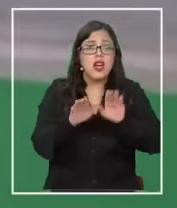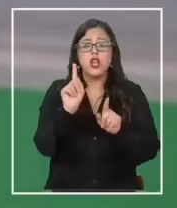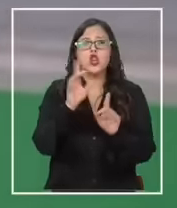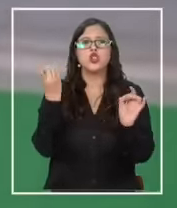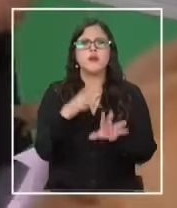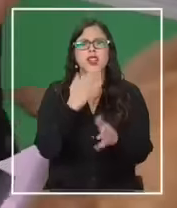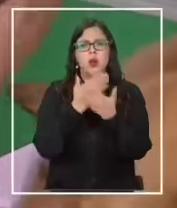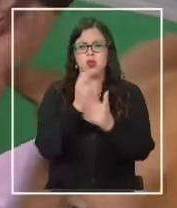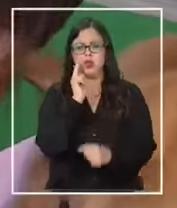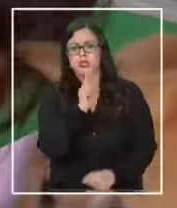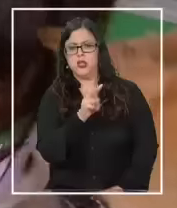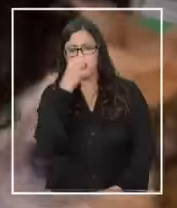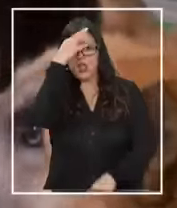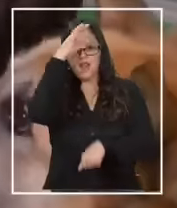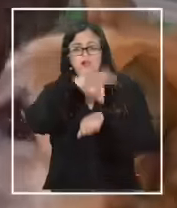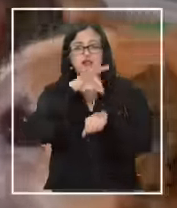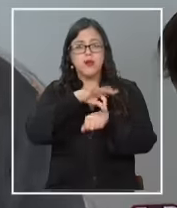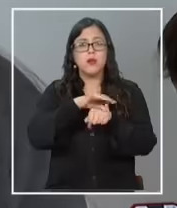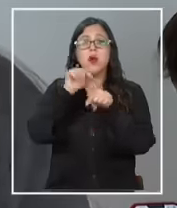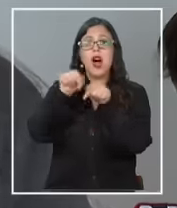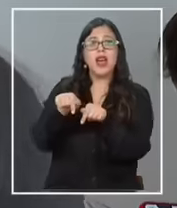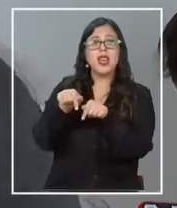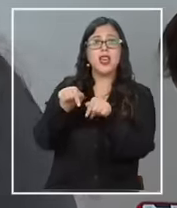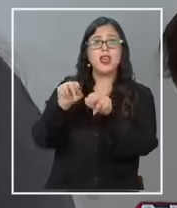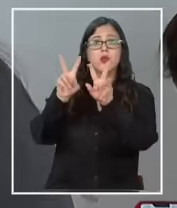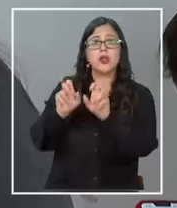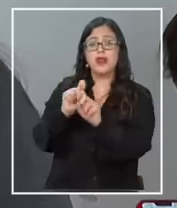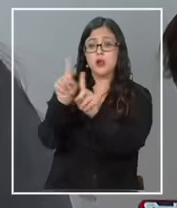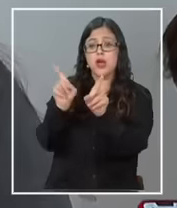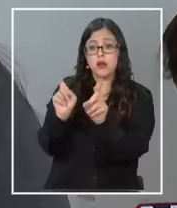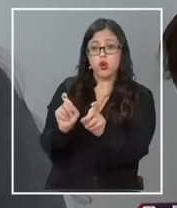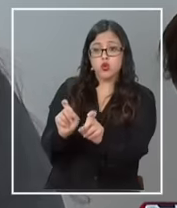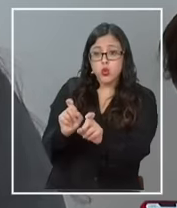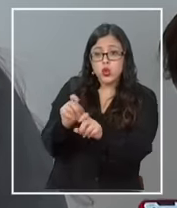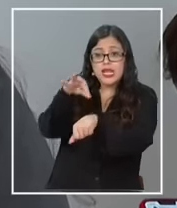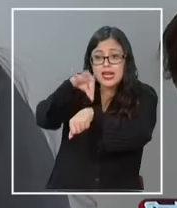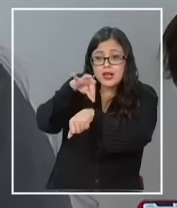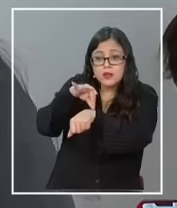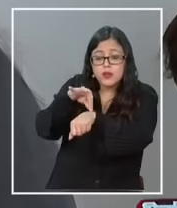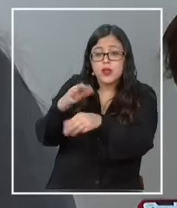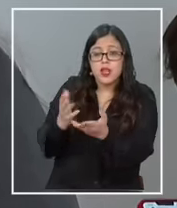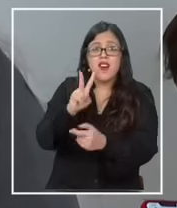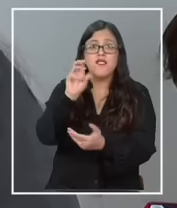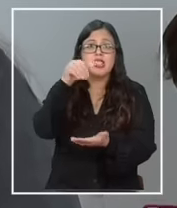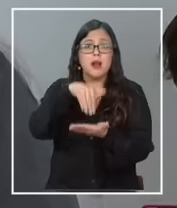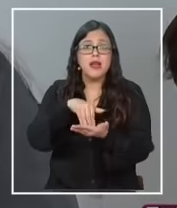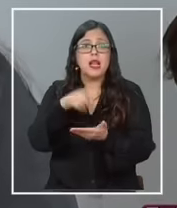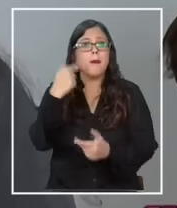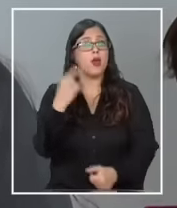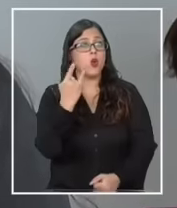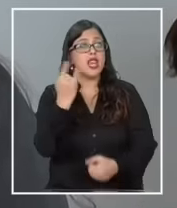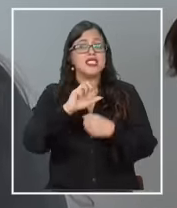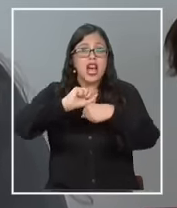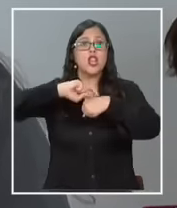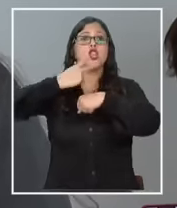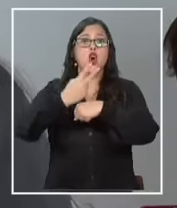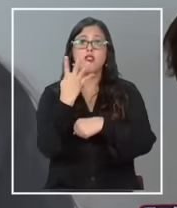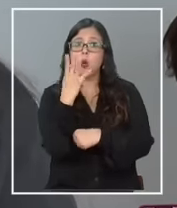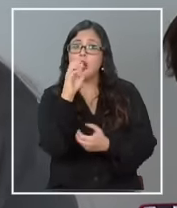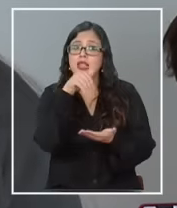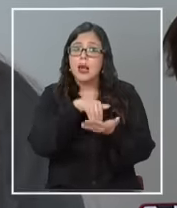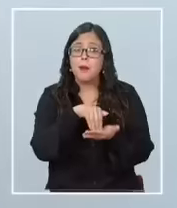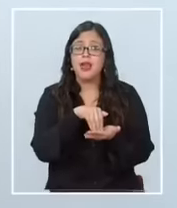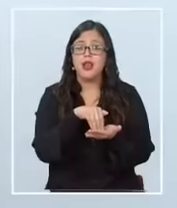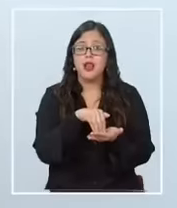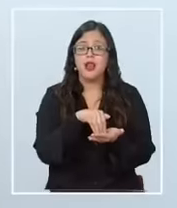están muy enfermos una consulta como tal sale 20 mil pesos en cambio una consulta de urgencia sale el doble sale 40 mil pesos